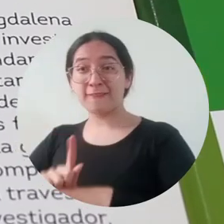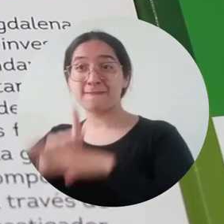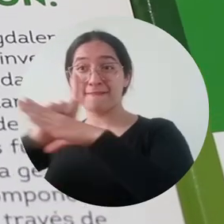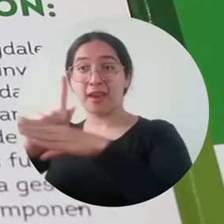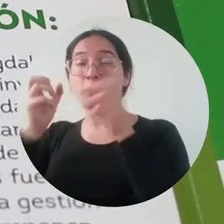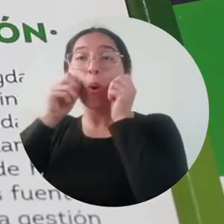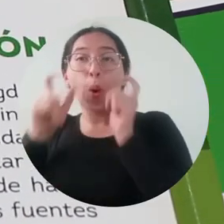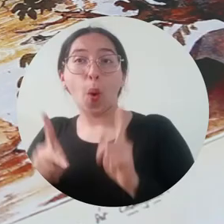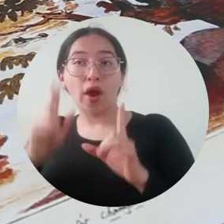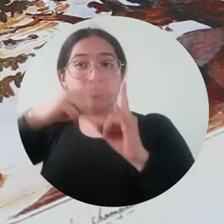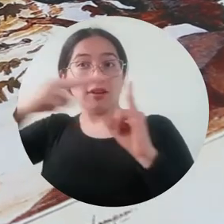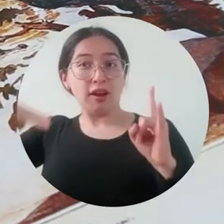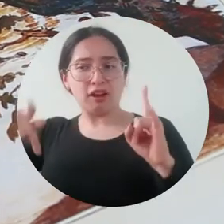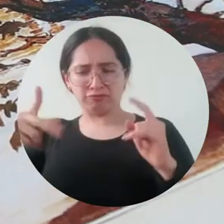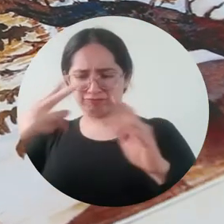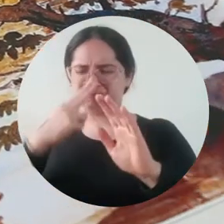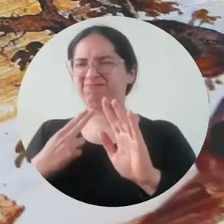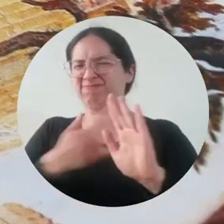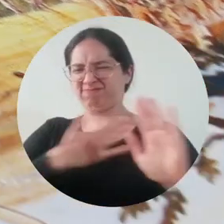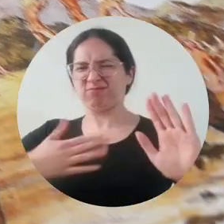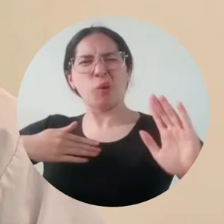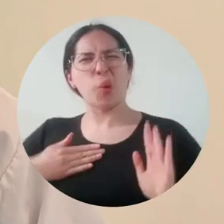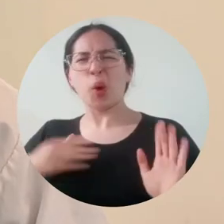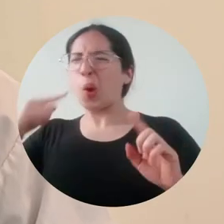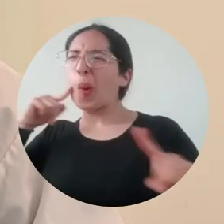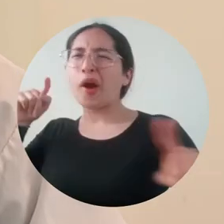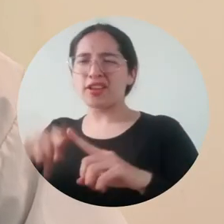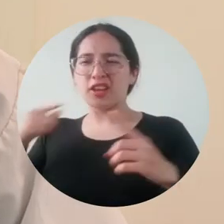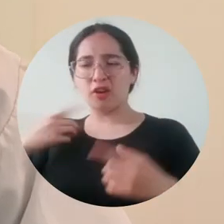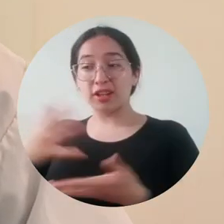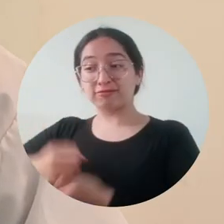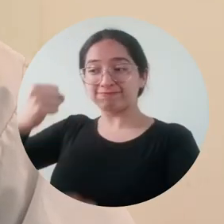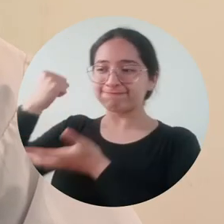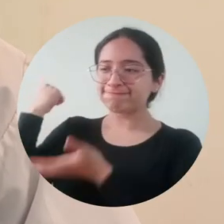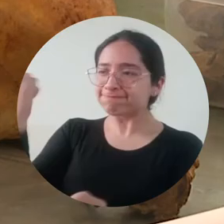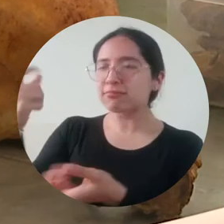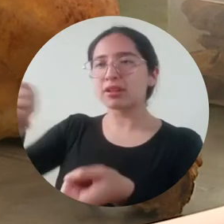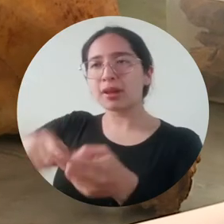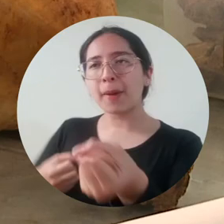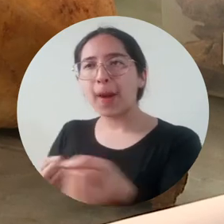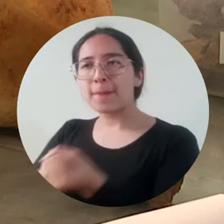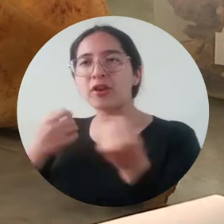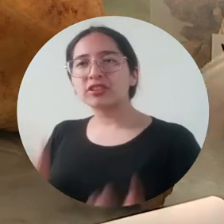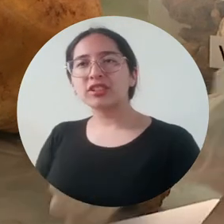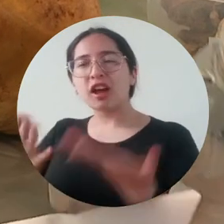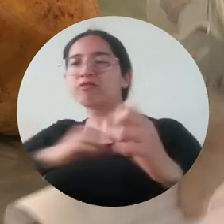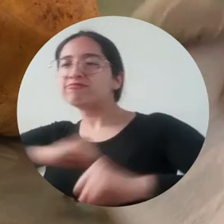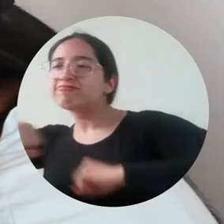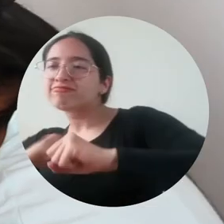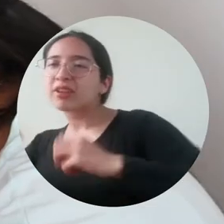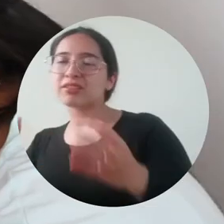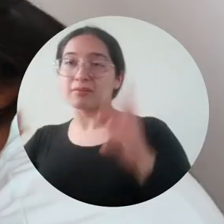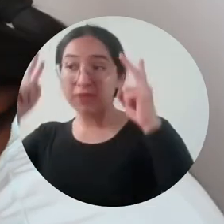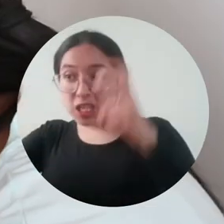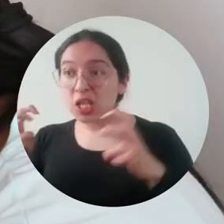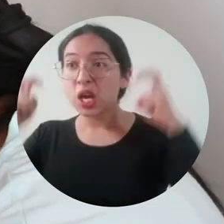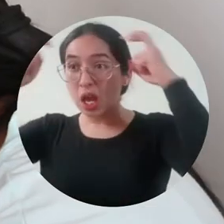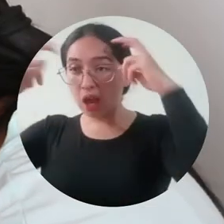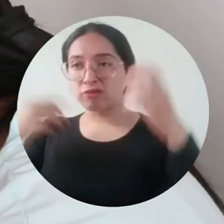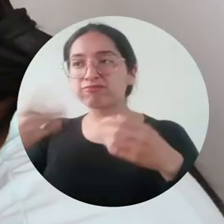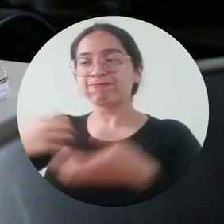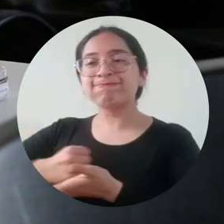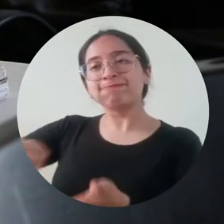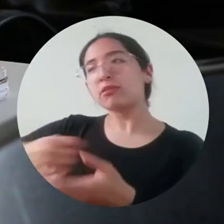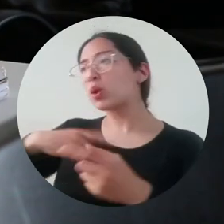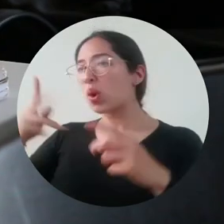adscrito a la Facultad de Humanidades de UNIMAGDALENA, se ha comprometido en incentivar la investigación y la gestión de proyectos culturales que impulsen el